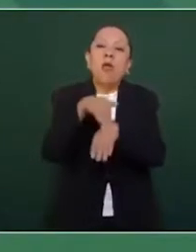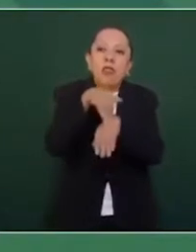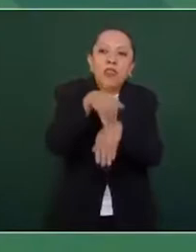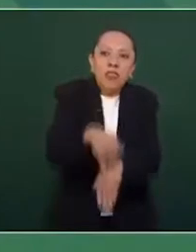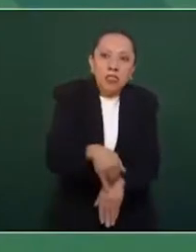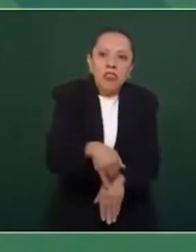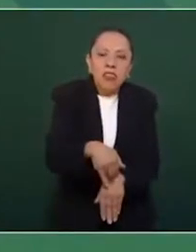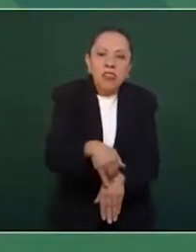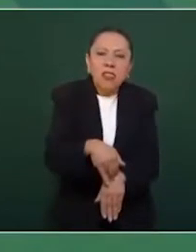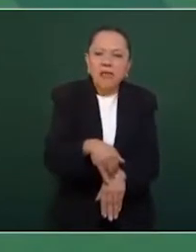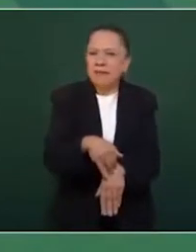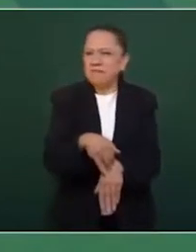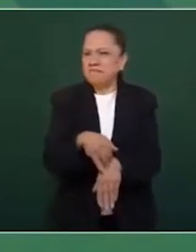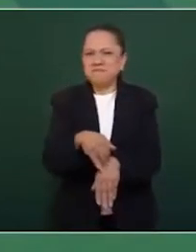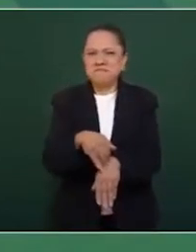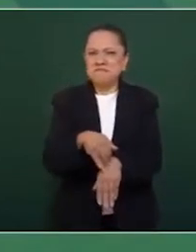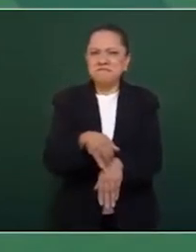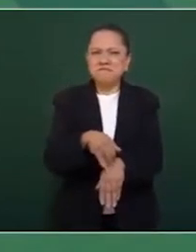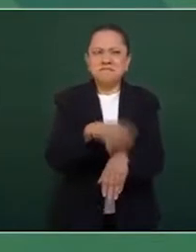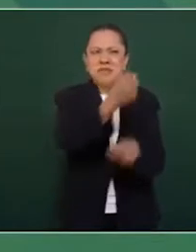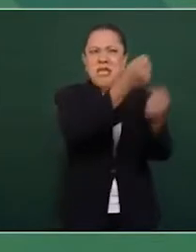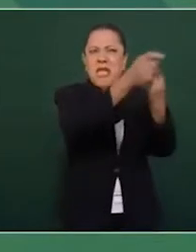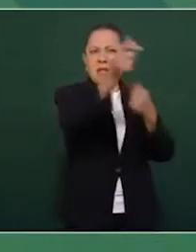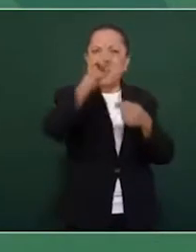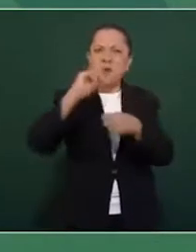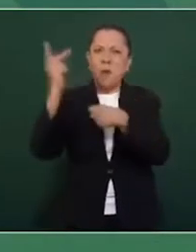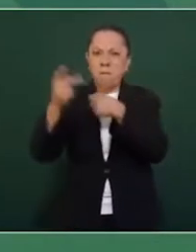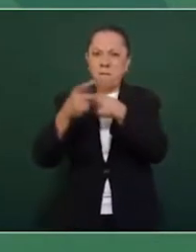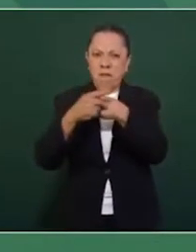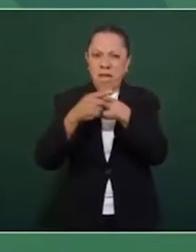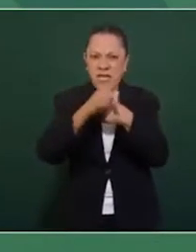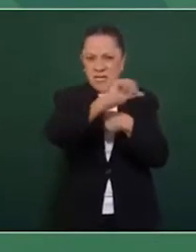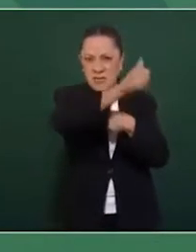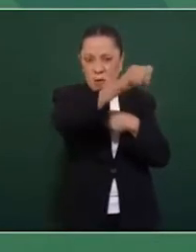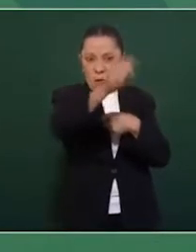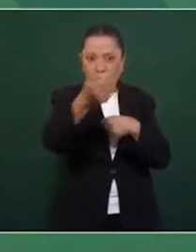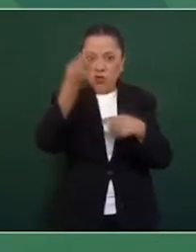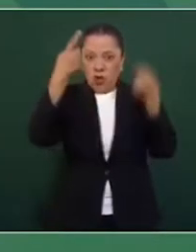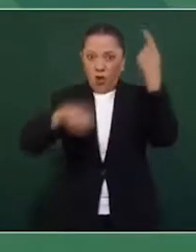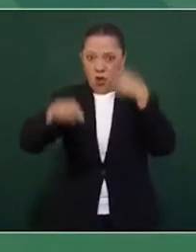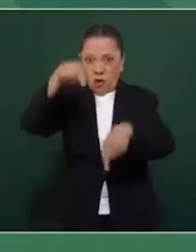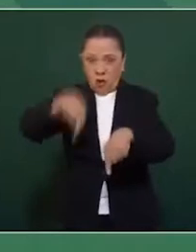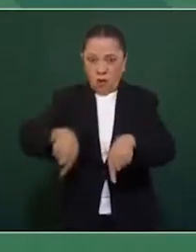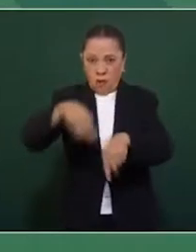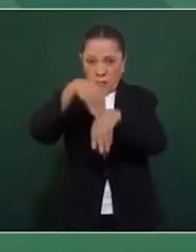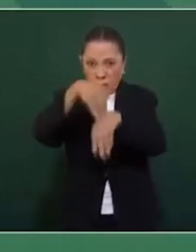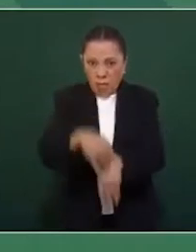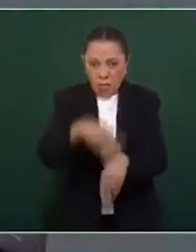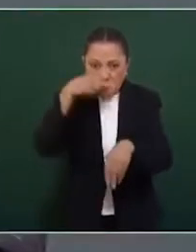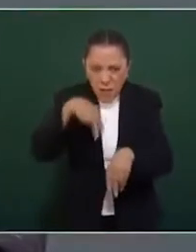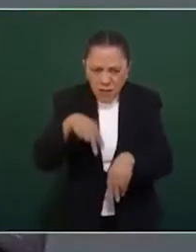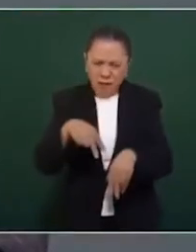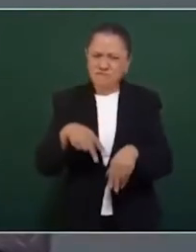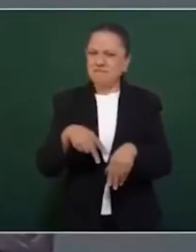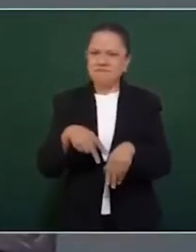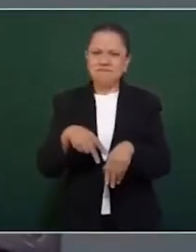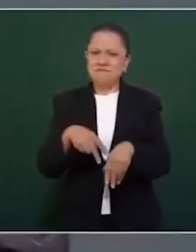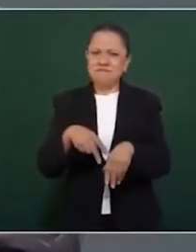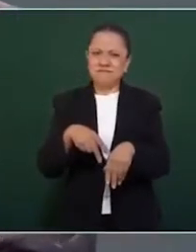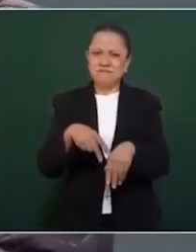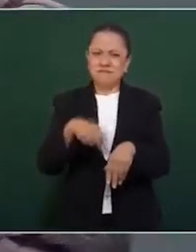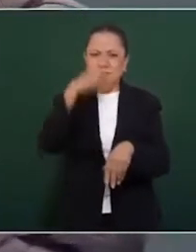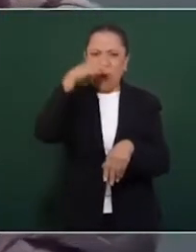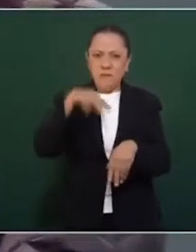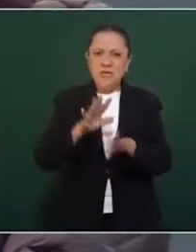De ningún país extranjero, que México es un país